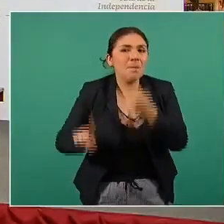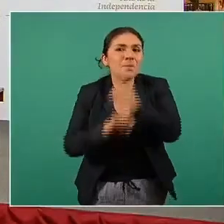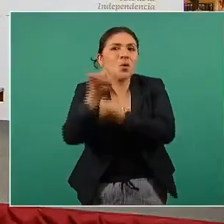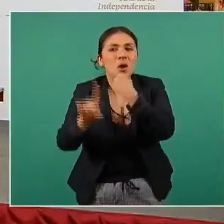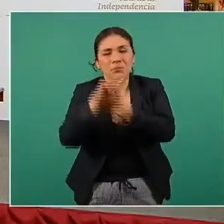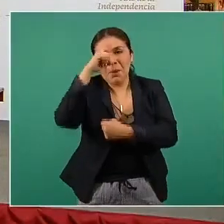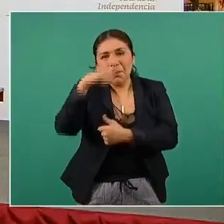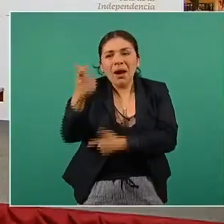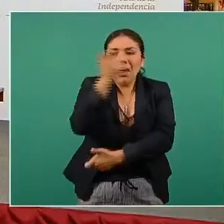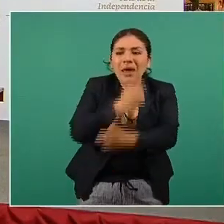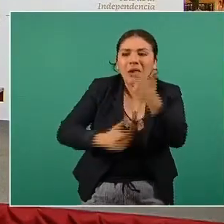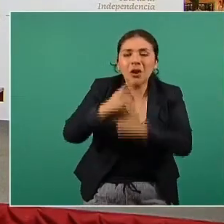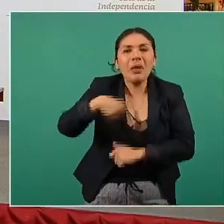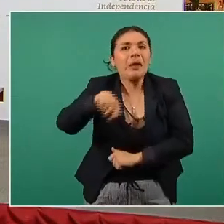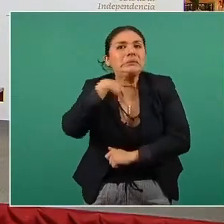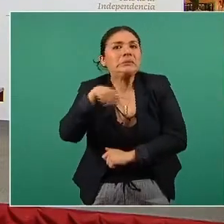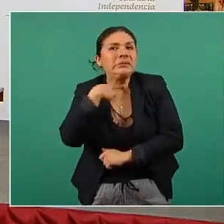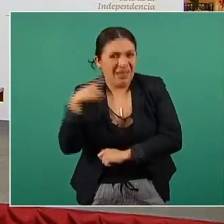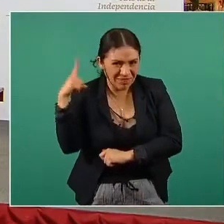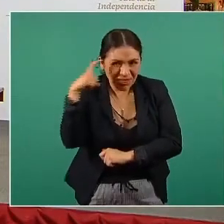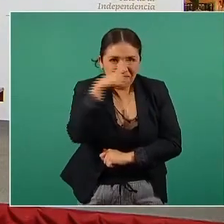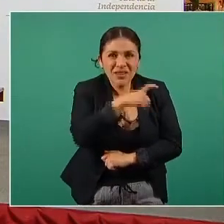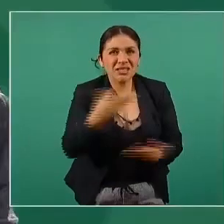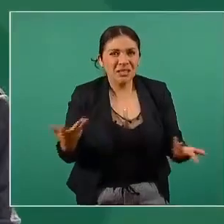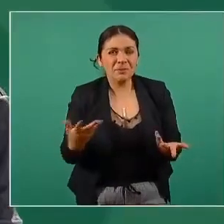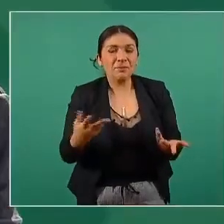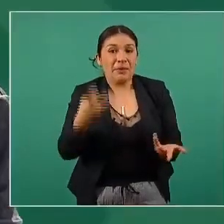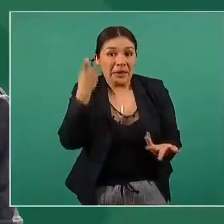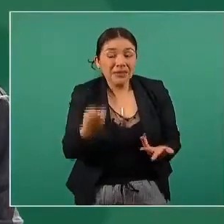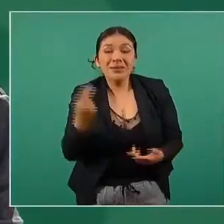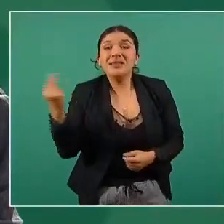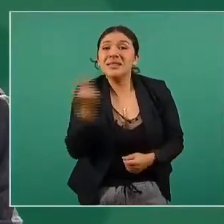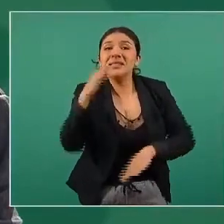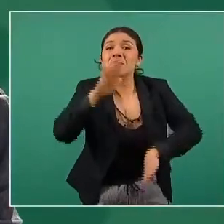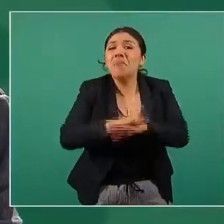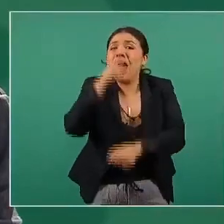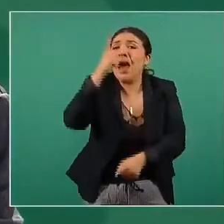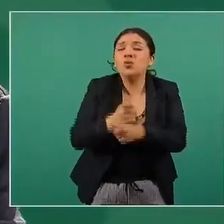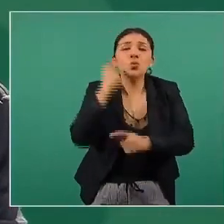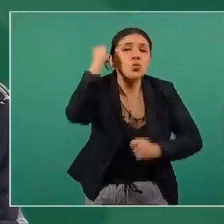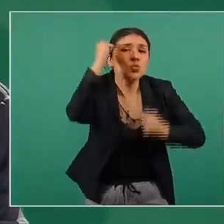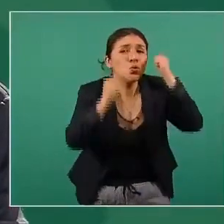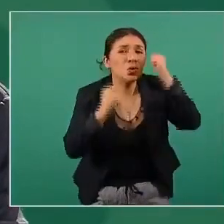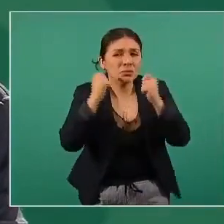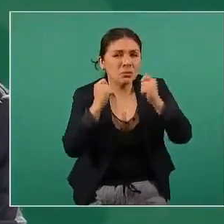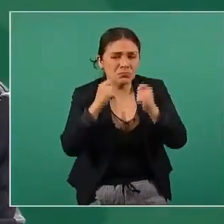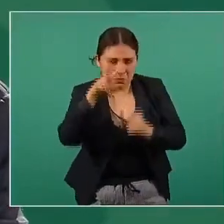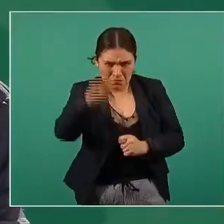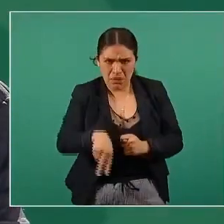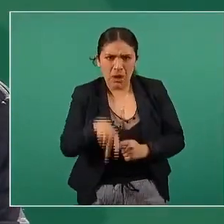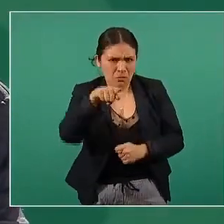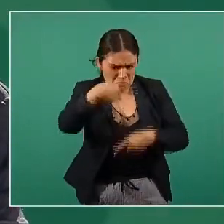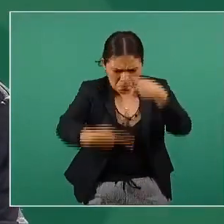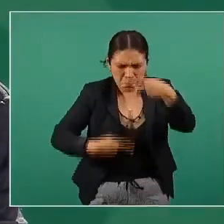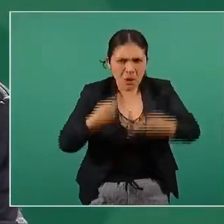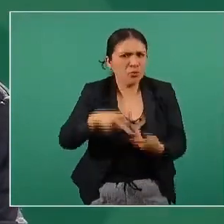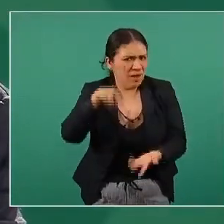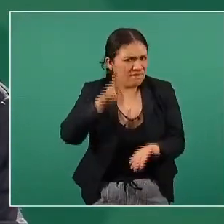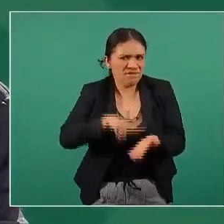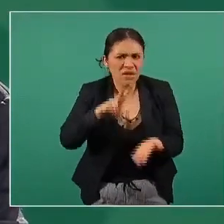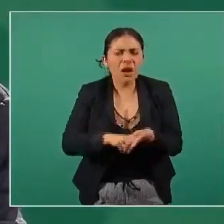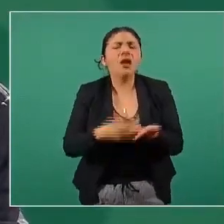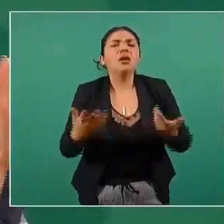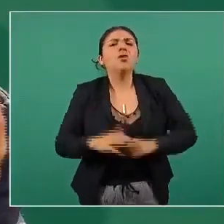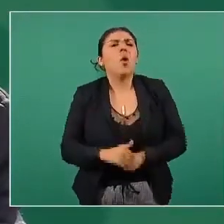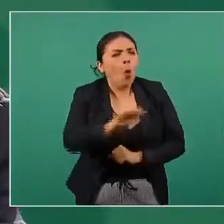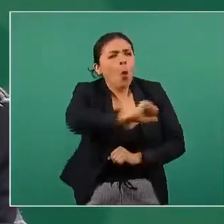economía de las regiones que dependen tanto del turismo. Desde luego una pregunta totalmente válida es ¿y